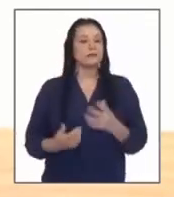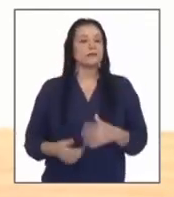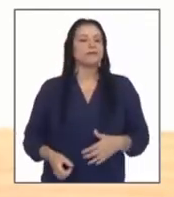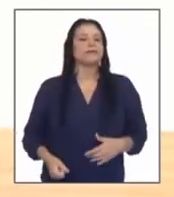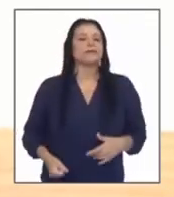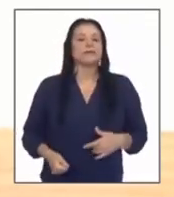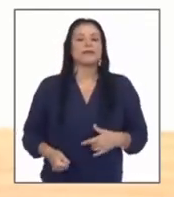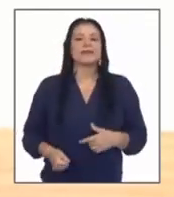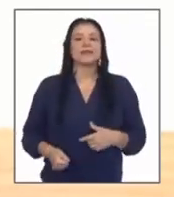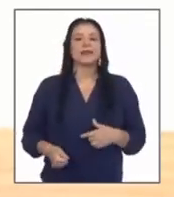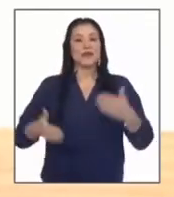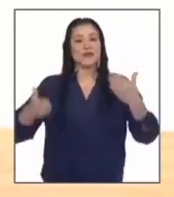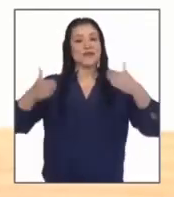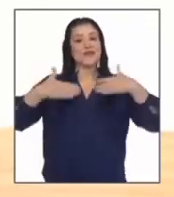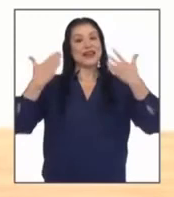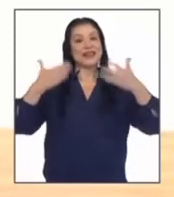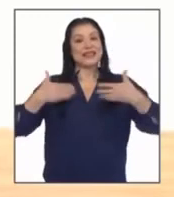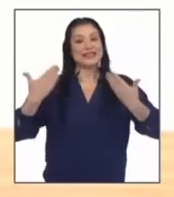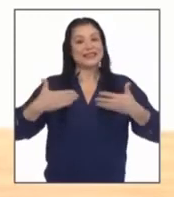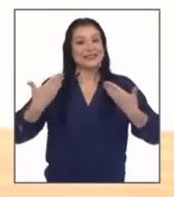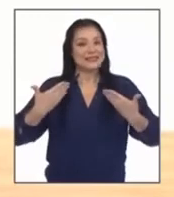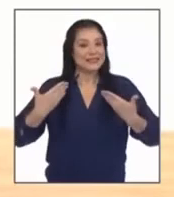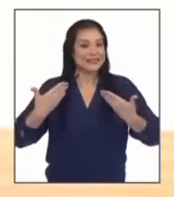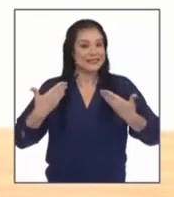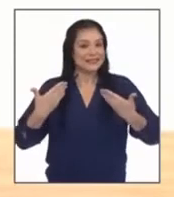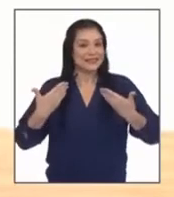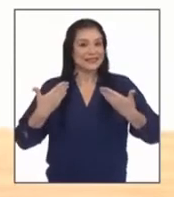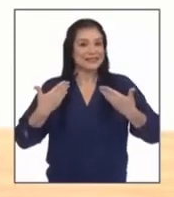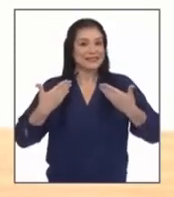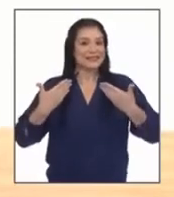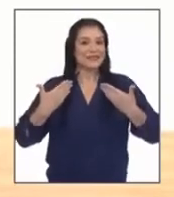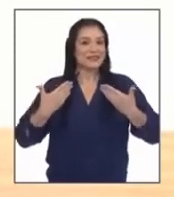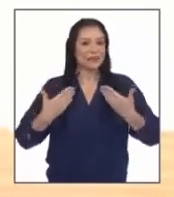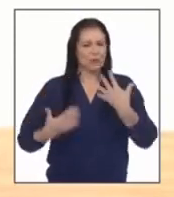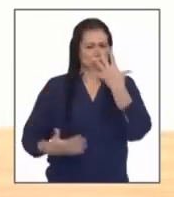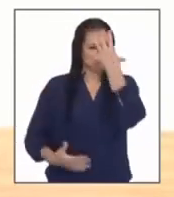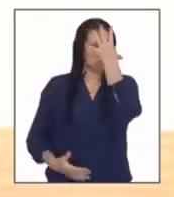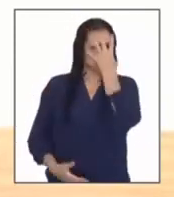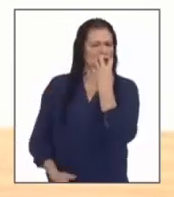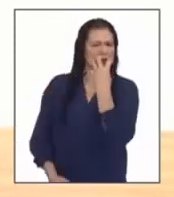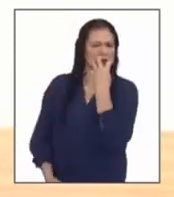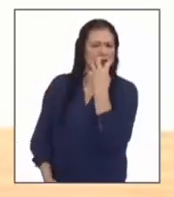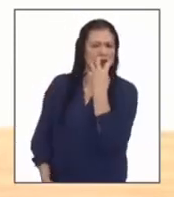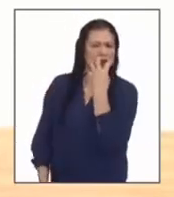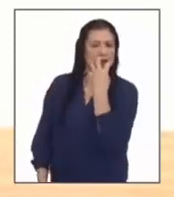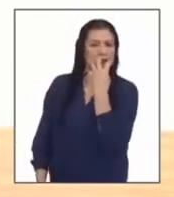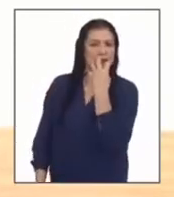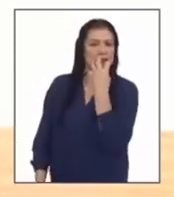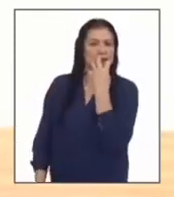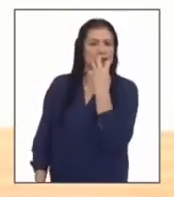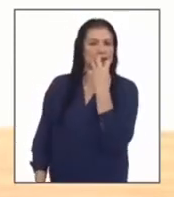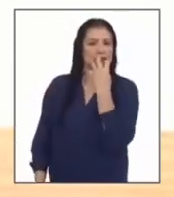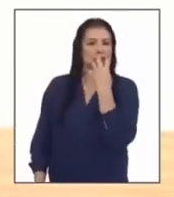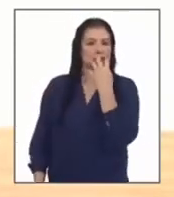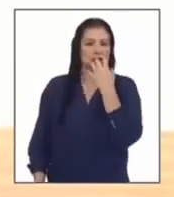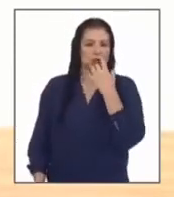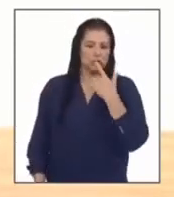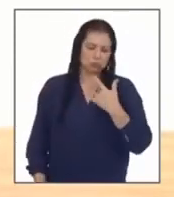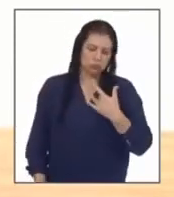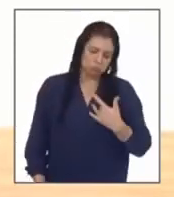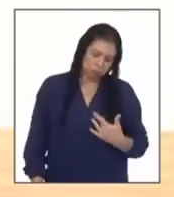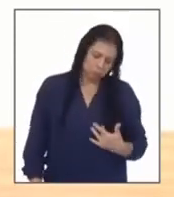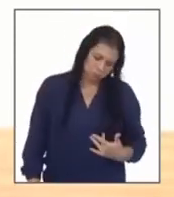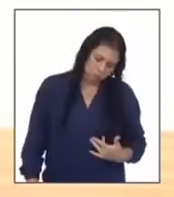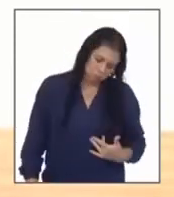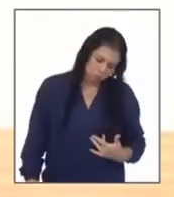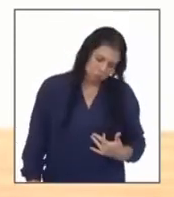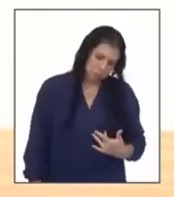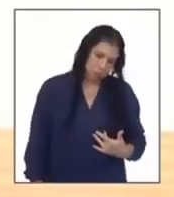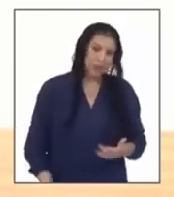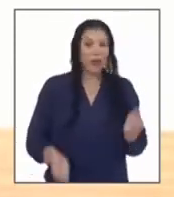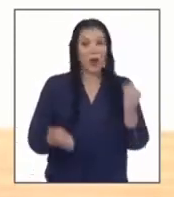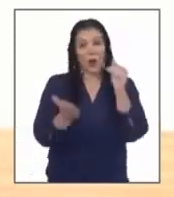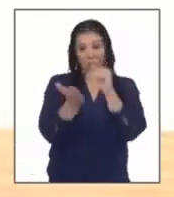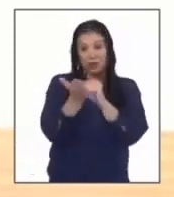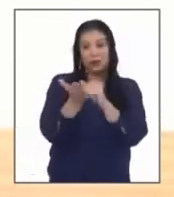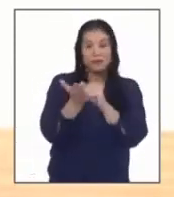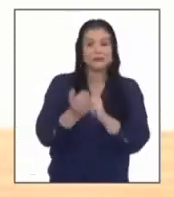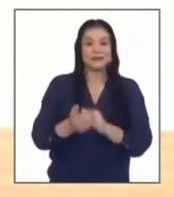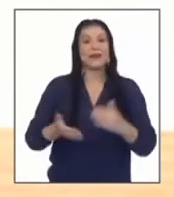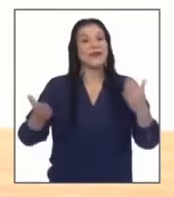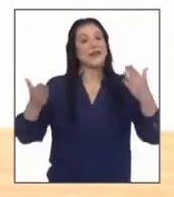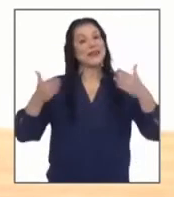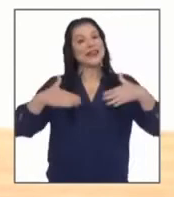feliz molesto desanimado una vez más